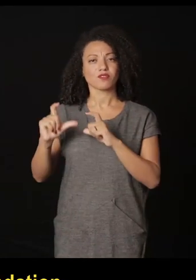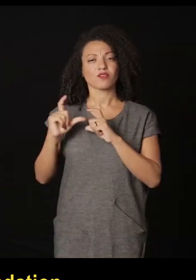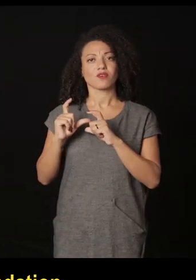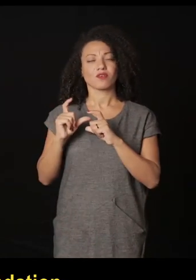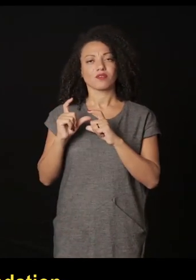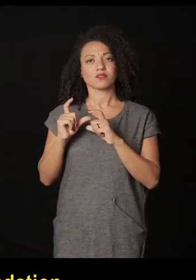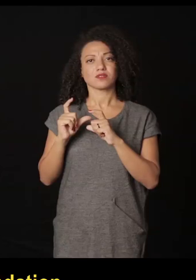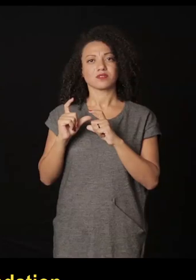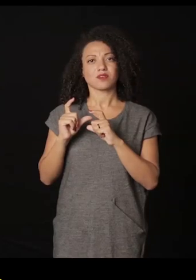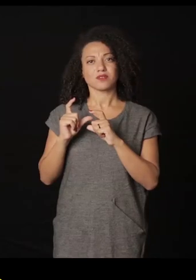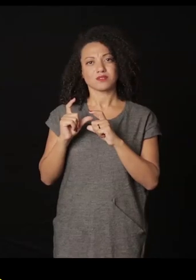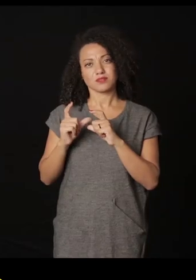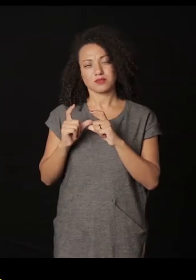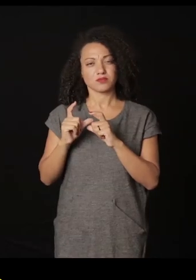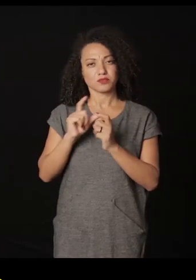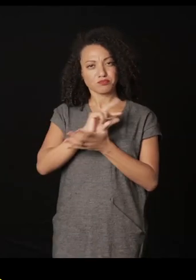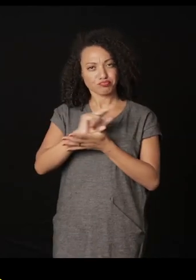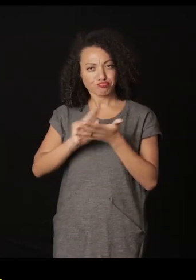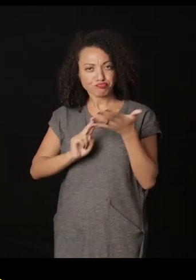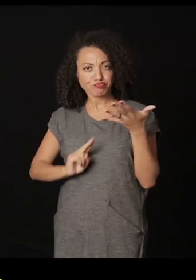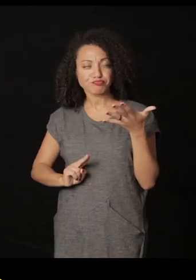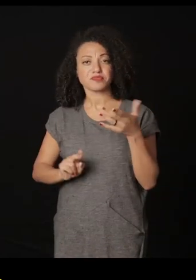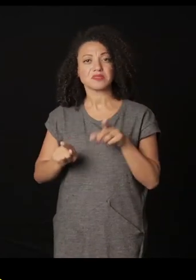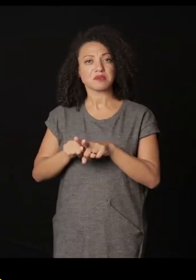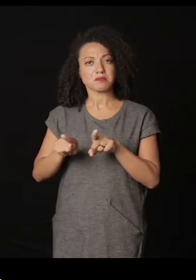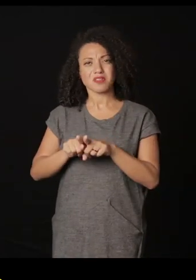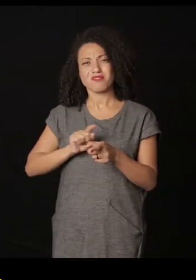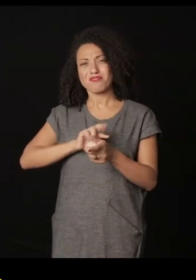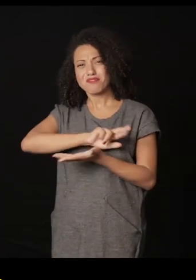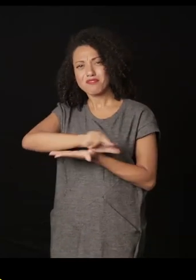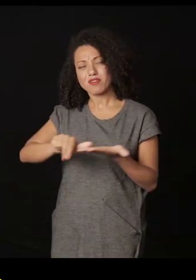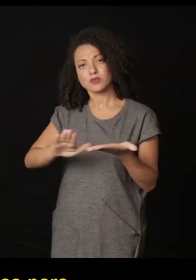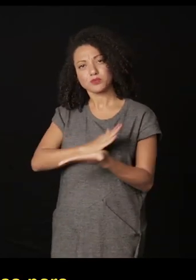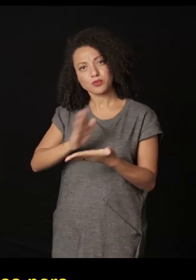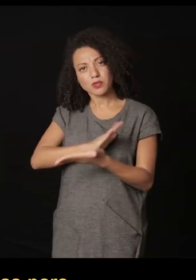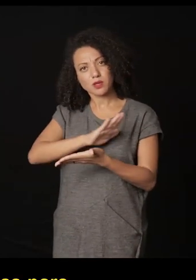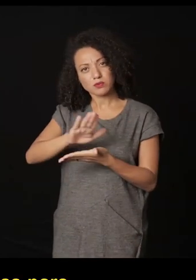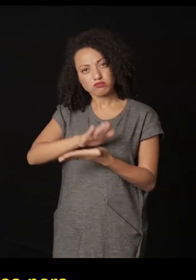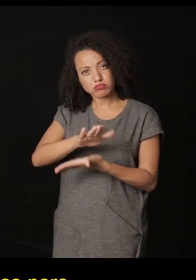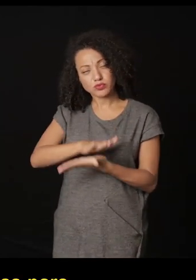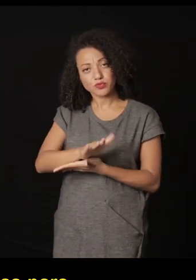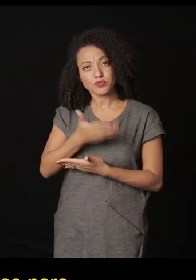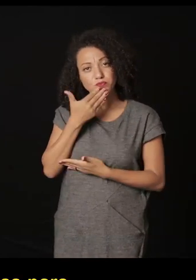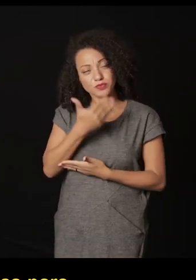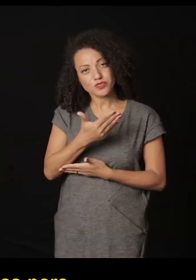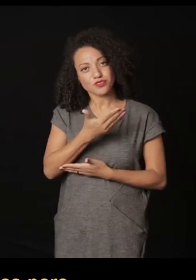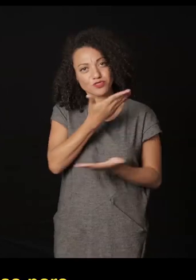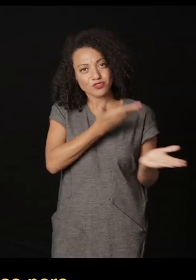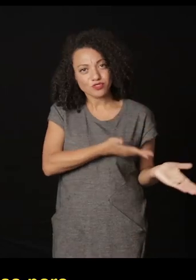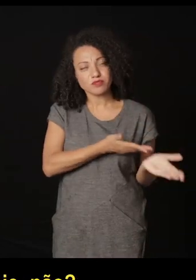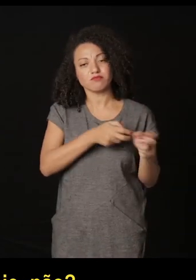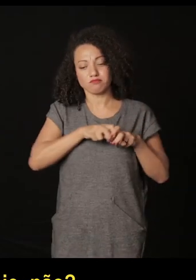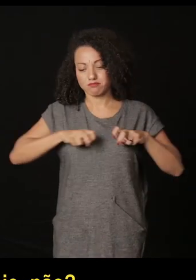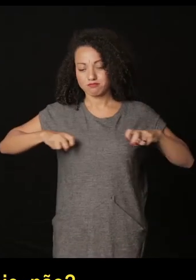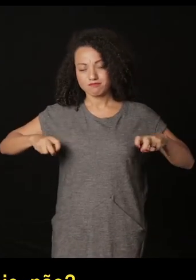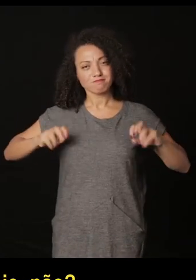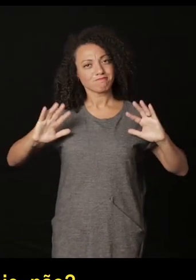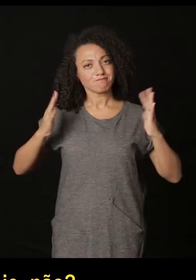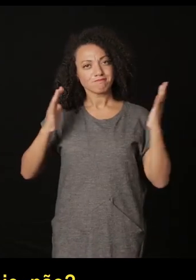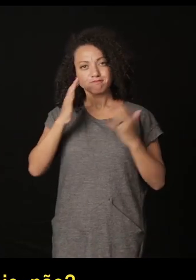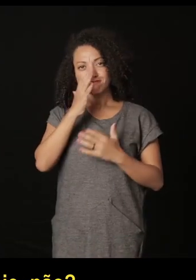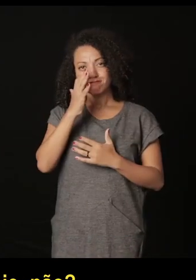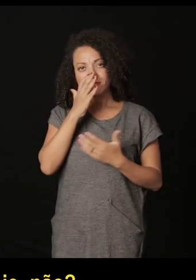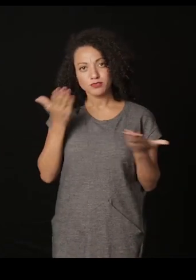Fotó, The Aperture y el Currículum de Libros y Publicaciones Inacreditables. Voy a pedir una salva de palmas para los tres convidados, que creo que son